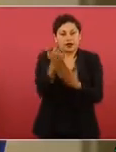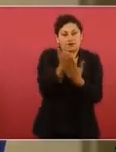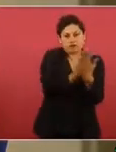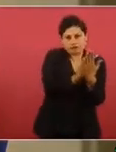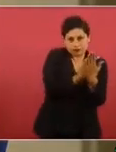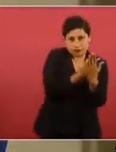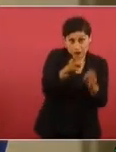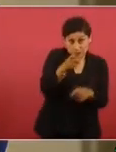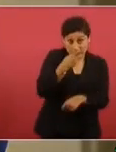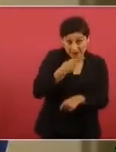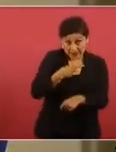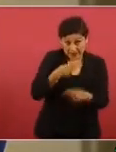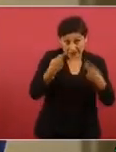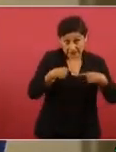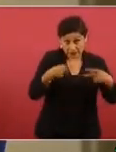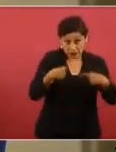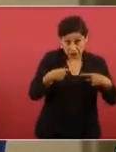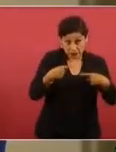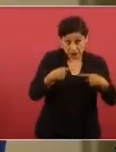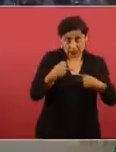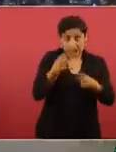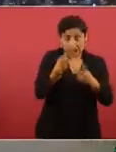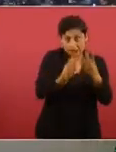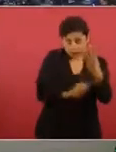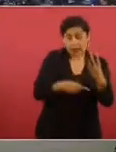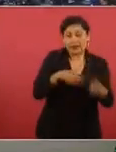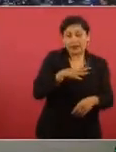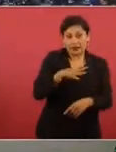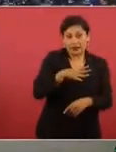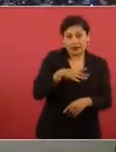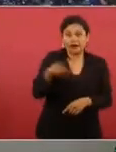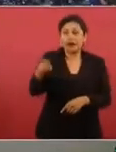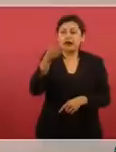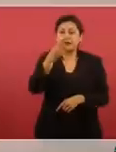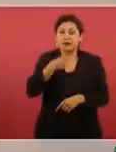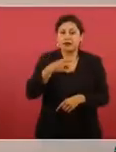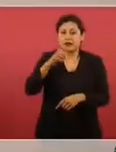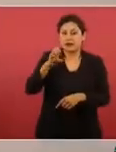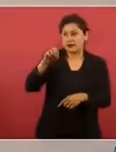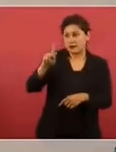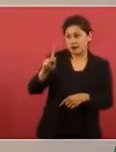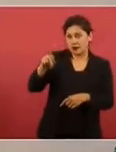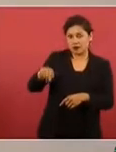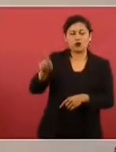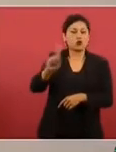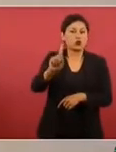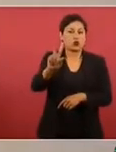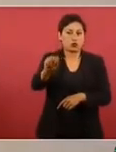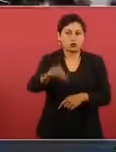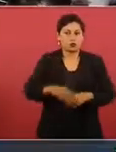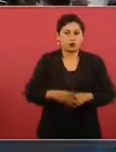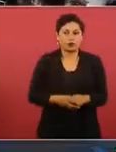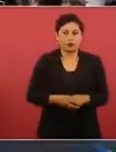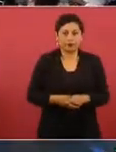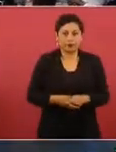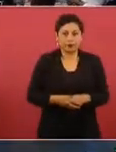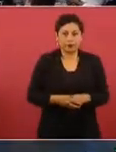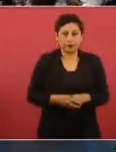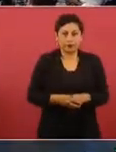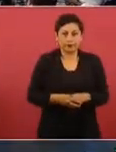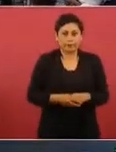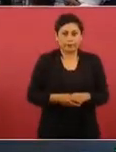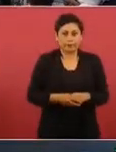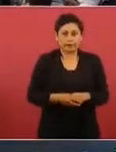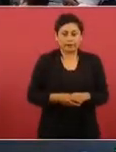Bueno, eso es lo que estoy investigando. Las órdenes de aprensión están trabajando, no. Sigue la investigación, por supuesto, que está